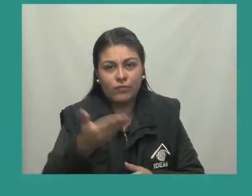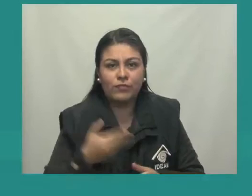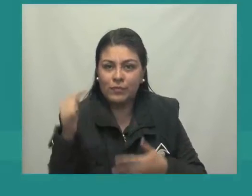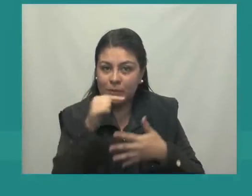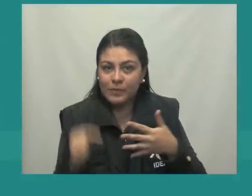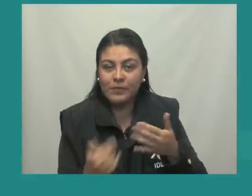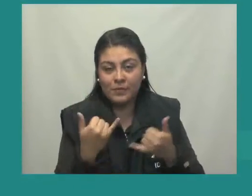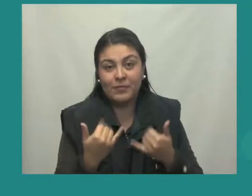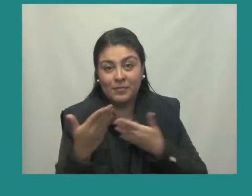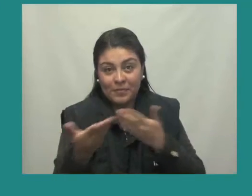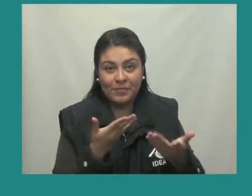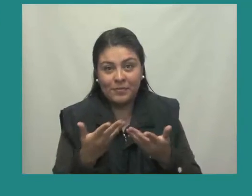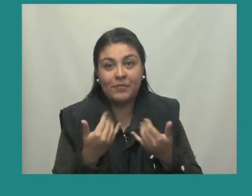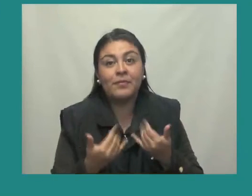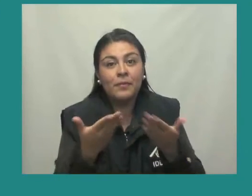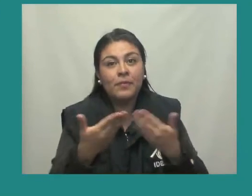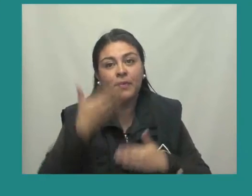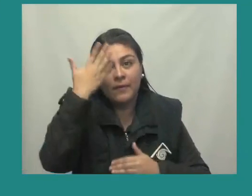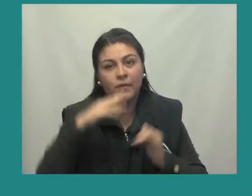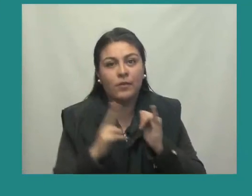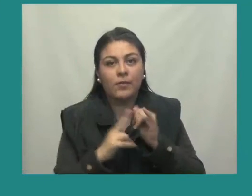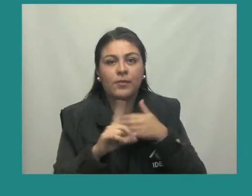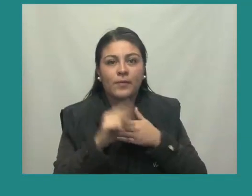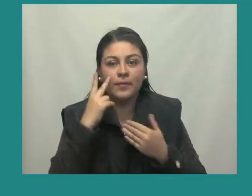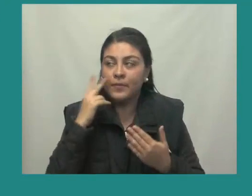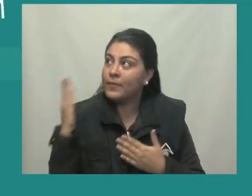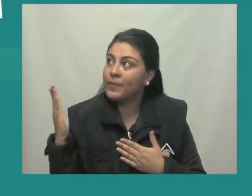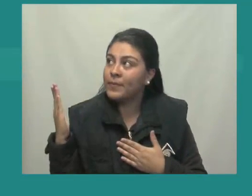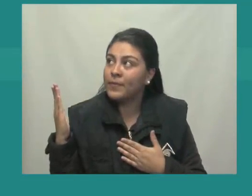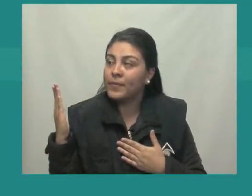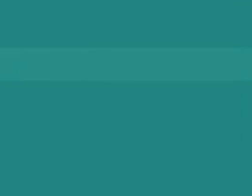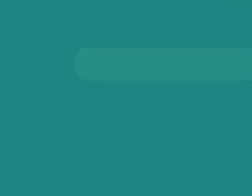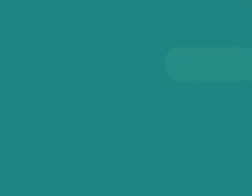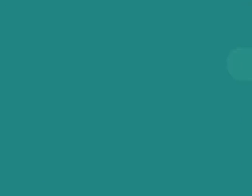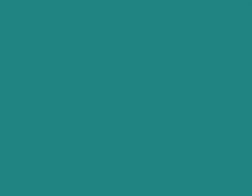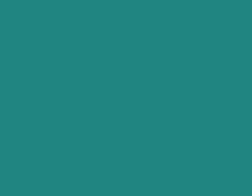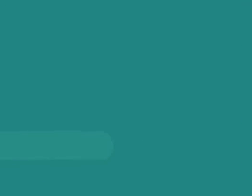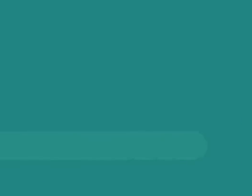muchas opciones de interacción. Síganos a través de nuestras redes sociales.